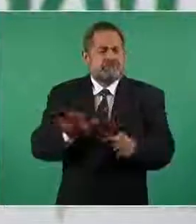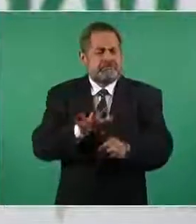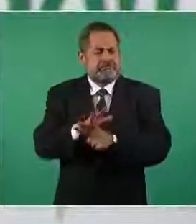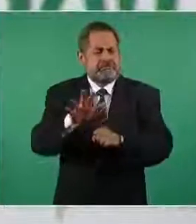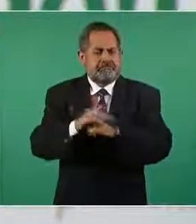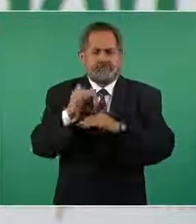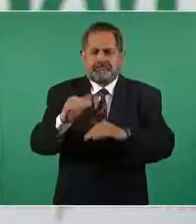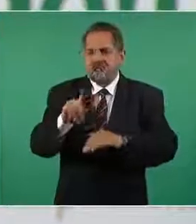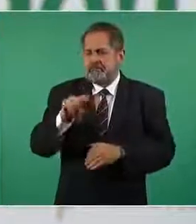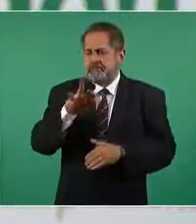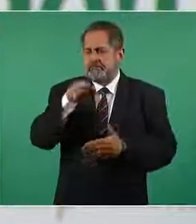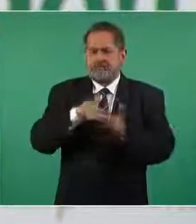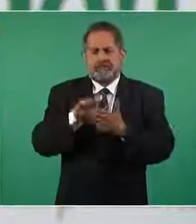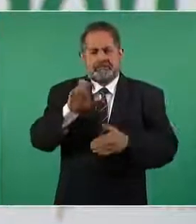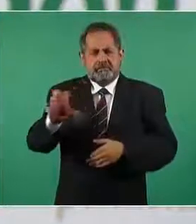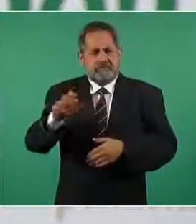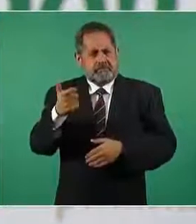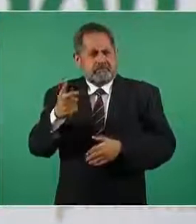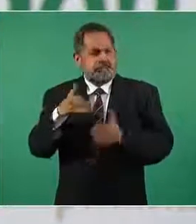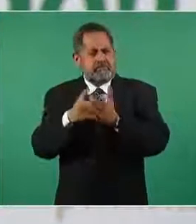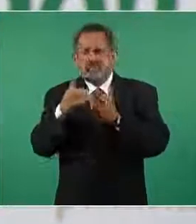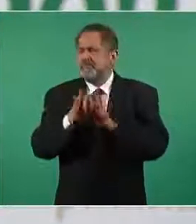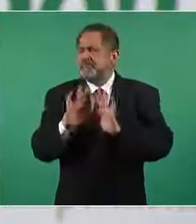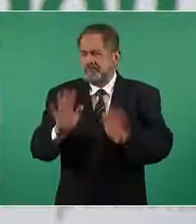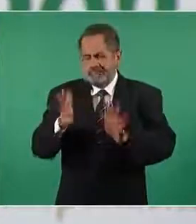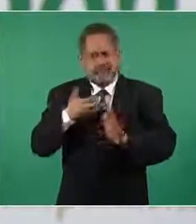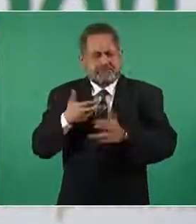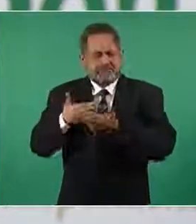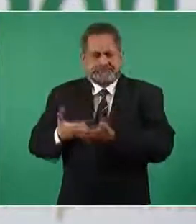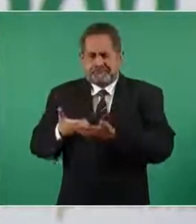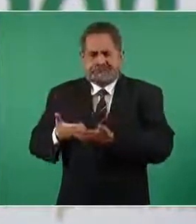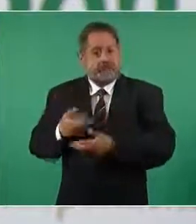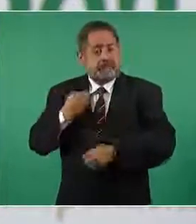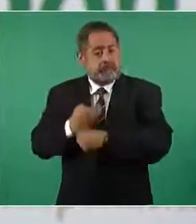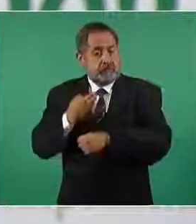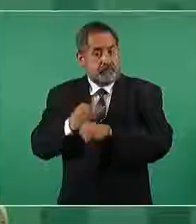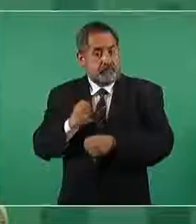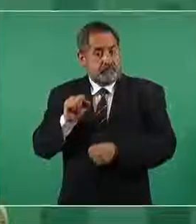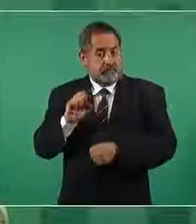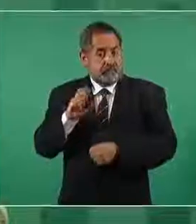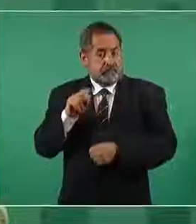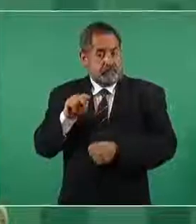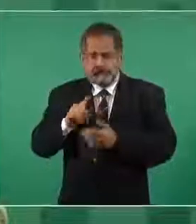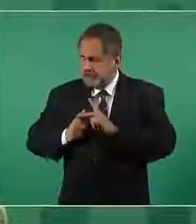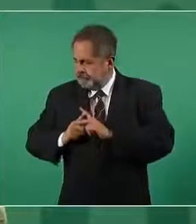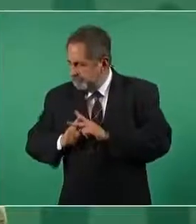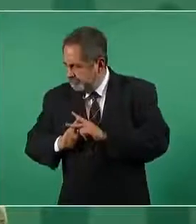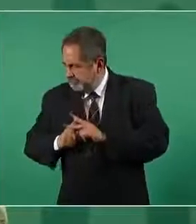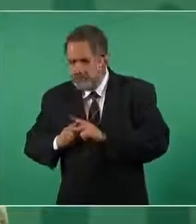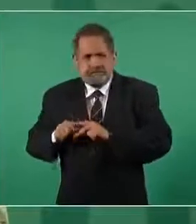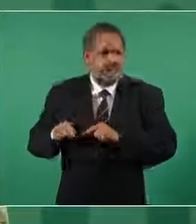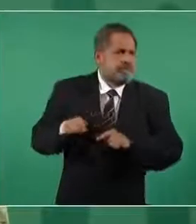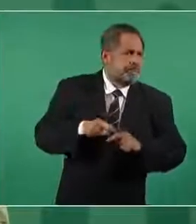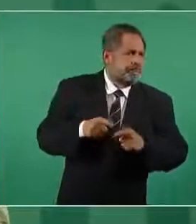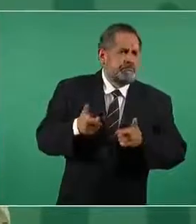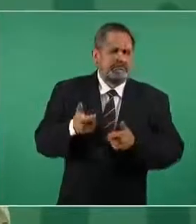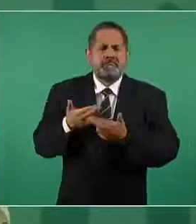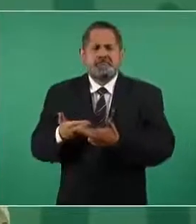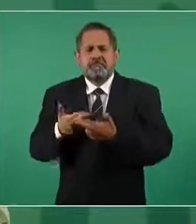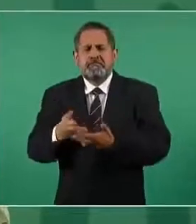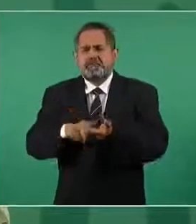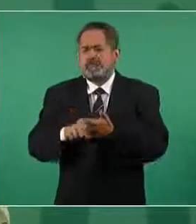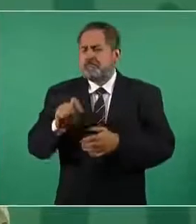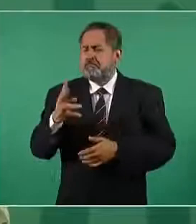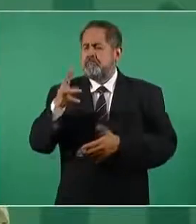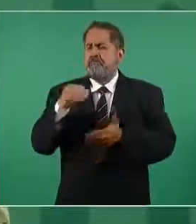74 mil 500 millones de pesos hoy en las cuentas de la Secretaría de Defensa Nacional y de la propia obra tenemos 24